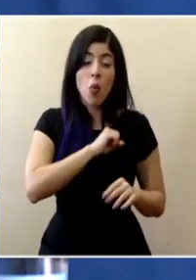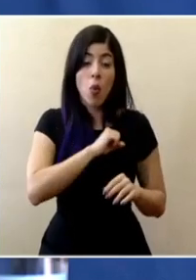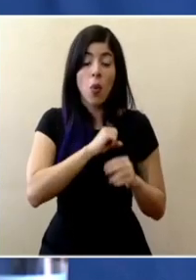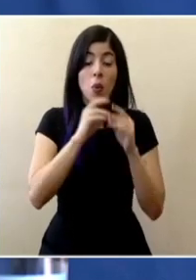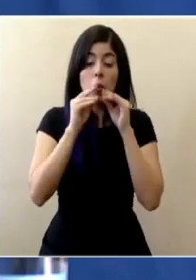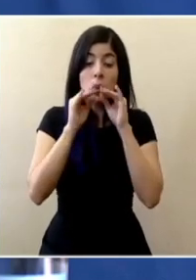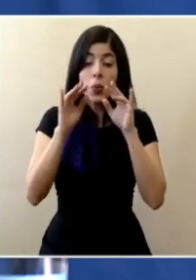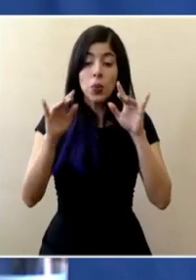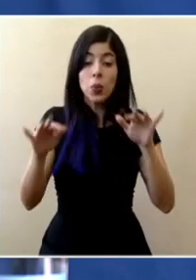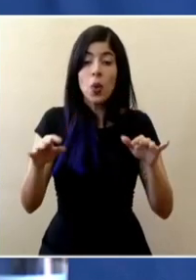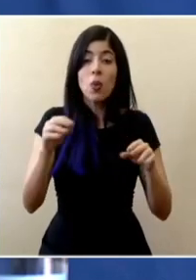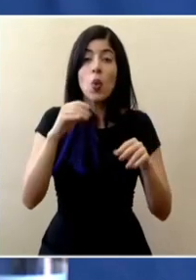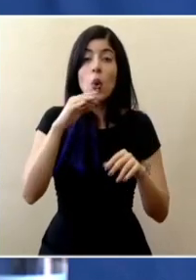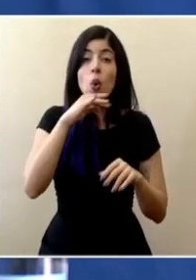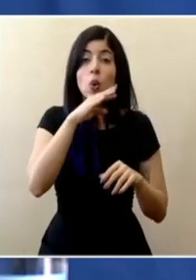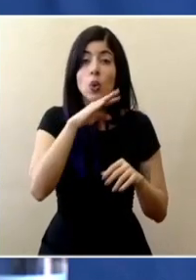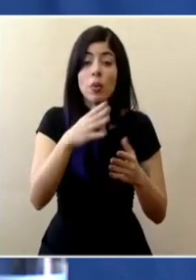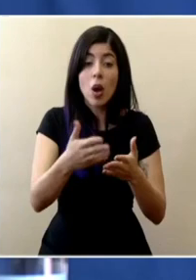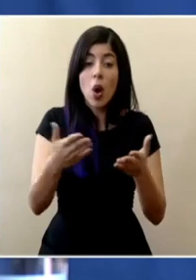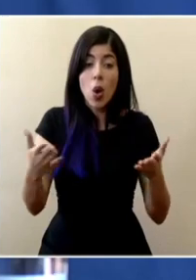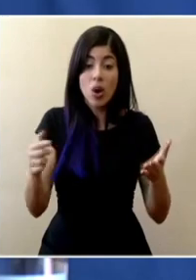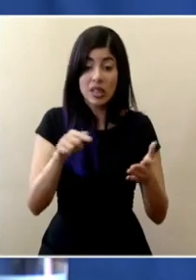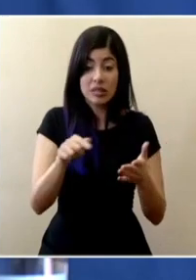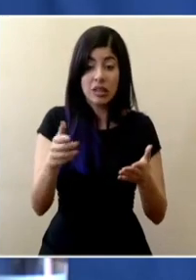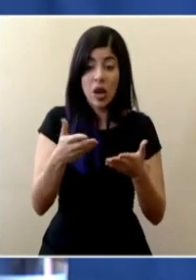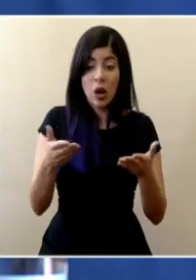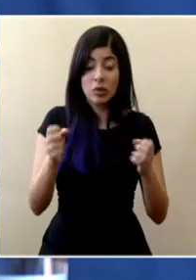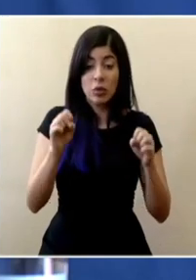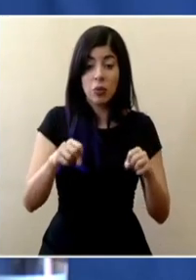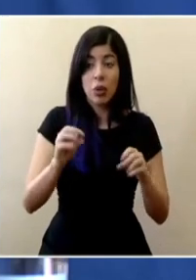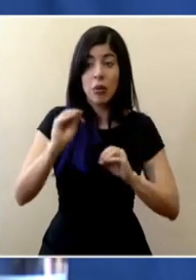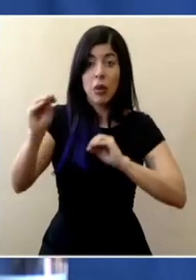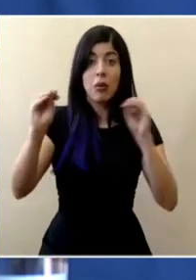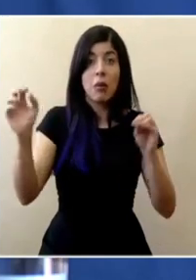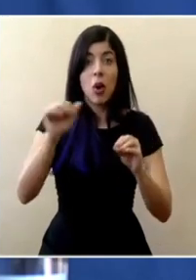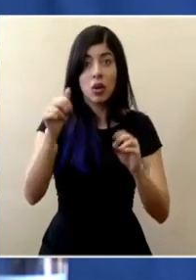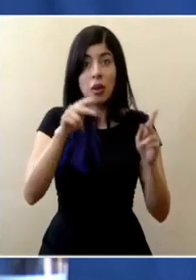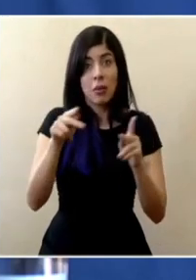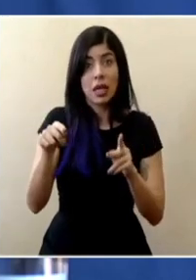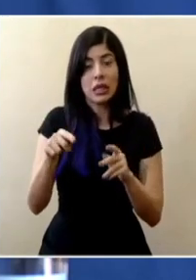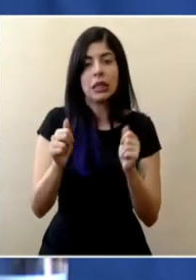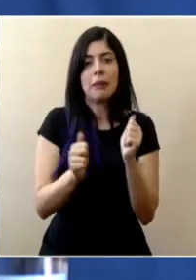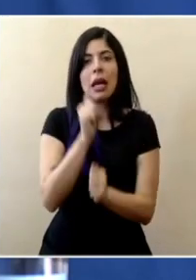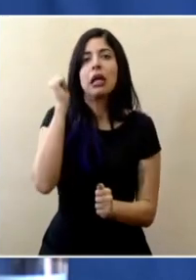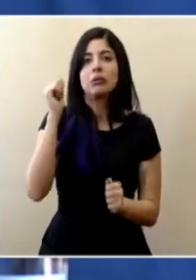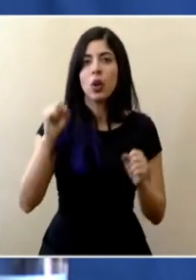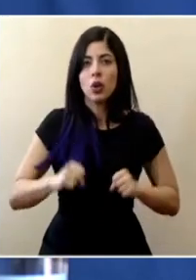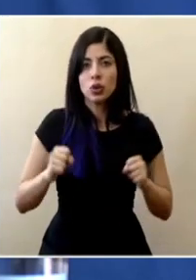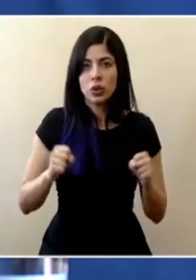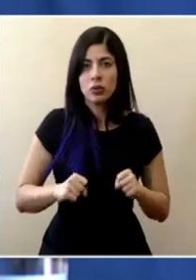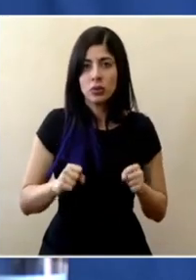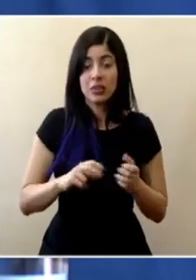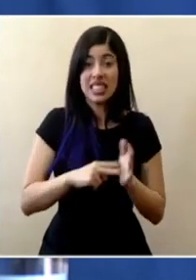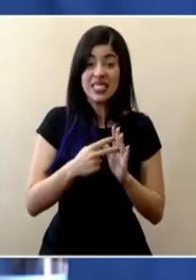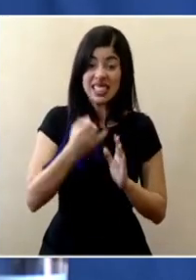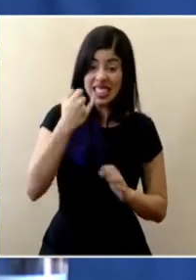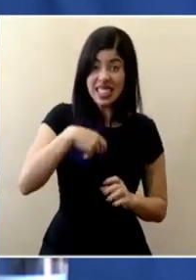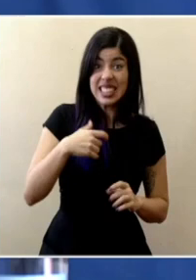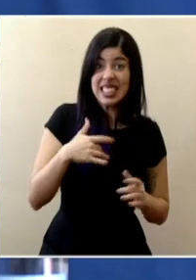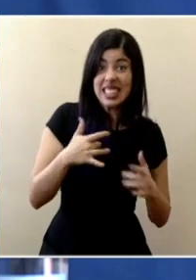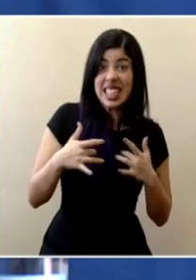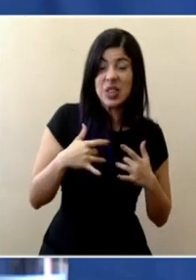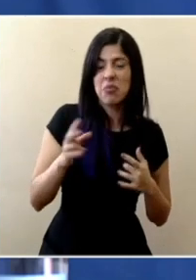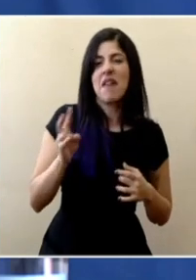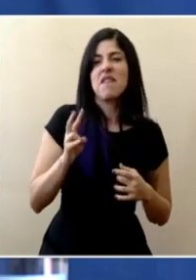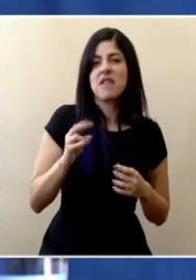infecte o más bien contamine objetos y que esos objetos vayan a infectar a alguien más se multiplica o lo que quiero decir es con síntomas el virus